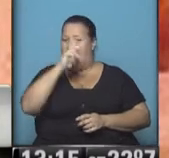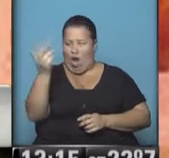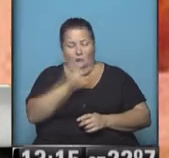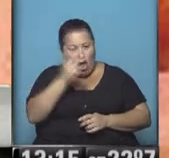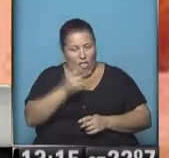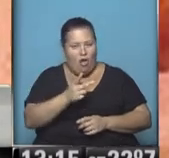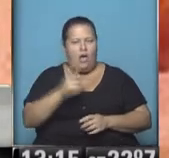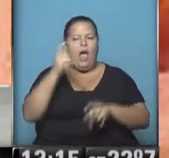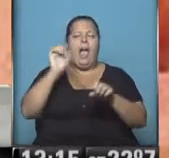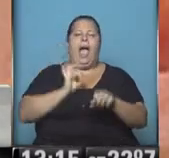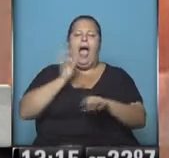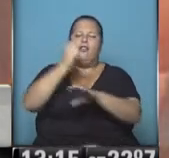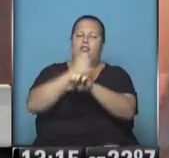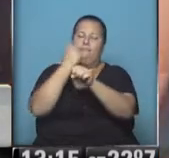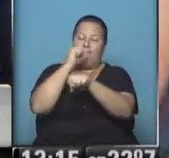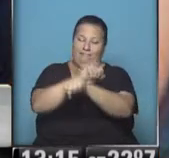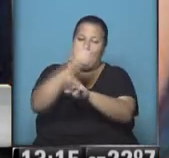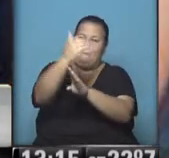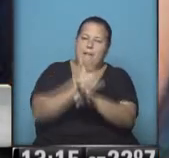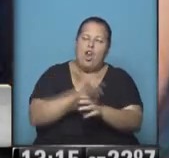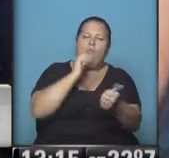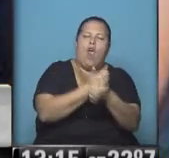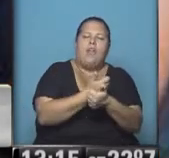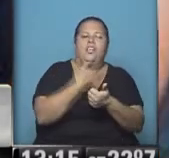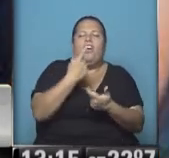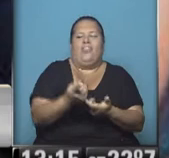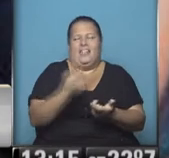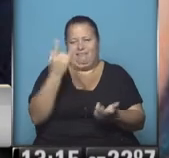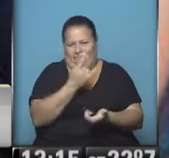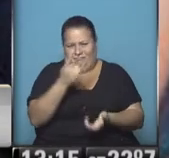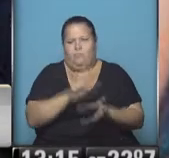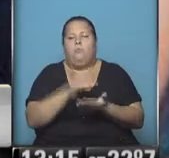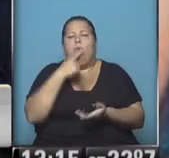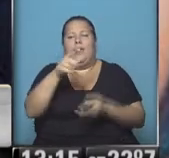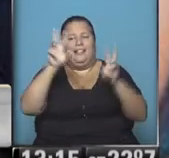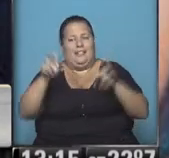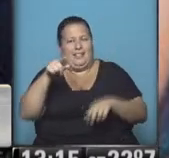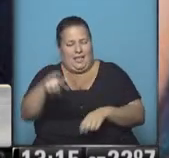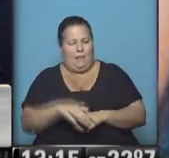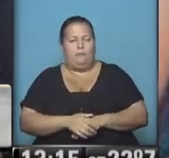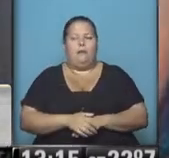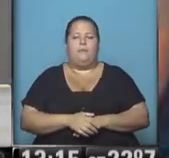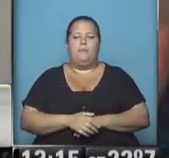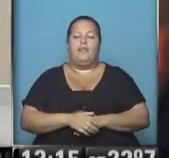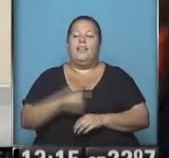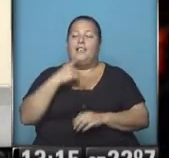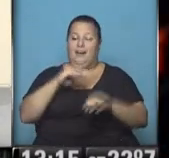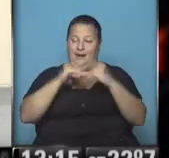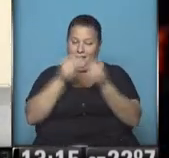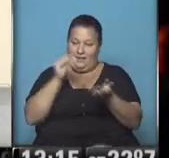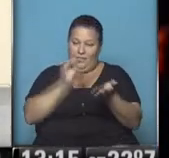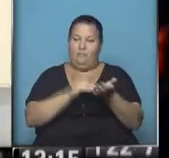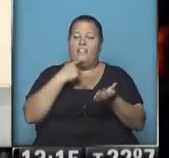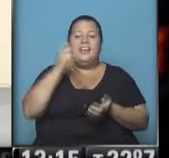magistrados reducen condena de un violador con argumentaciones falaces como el caso en cuestión, en donde en la resolución